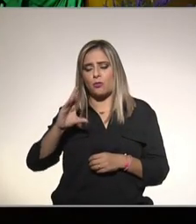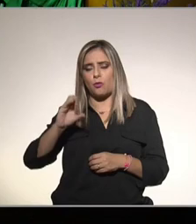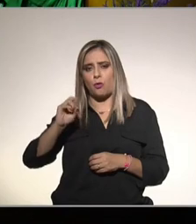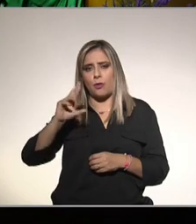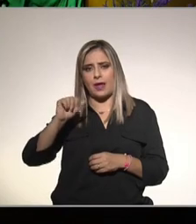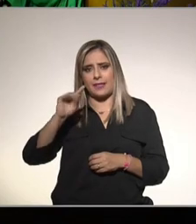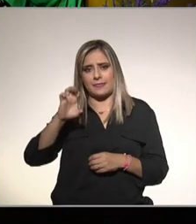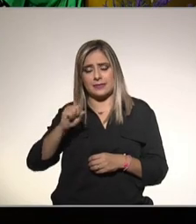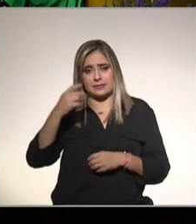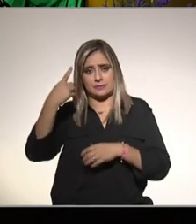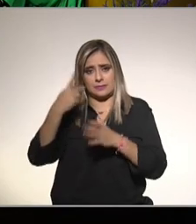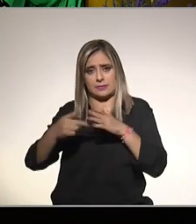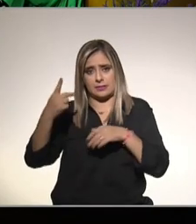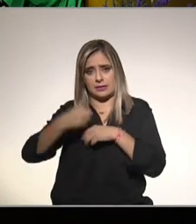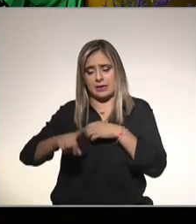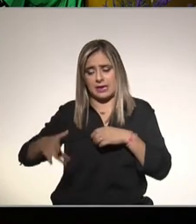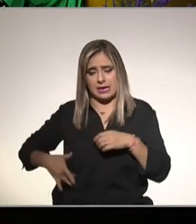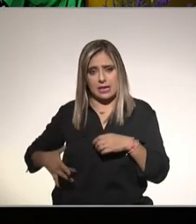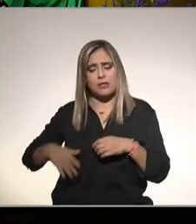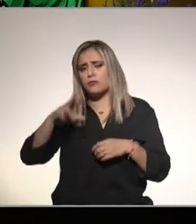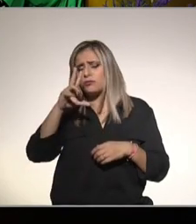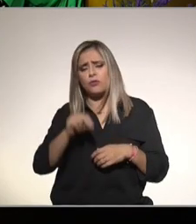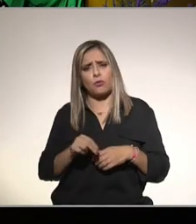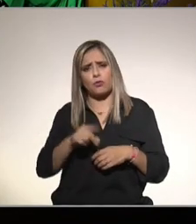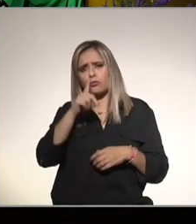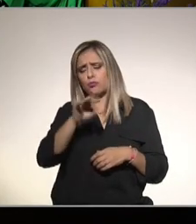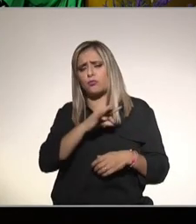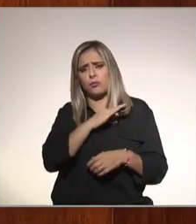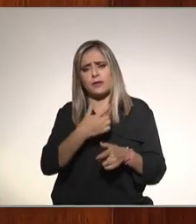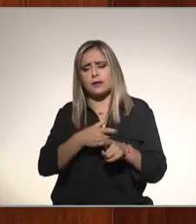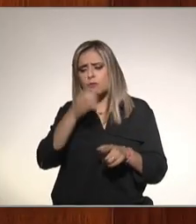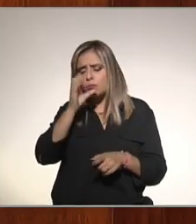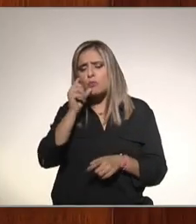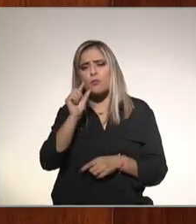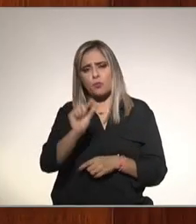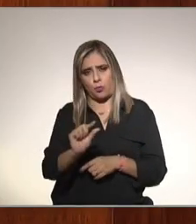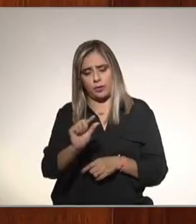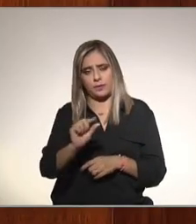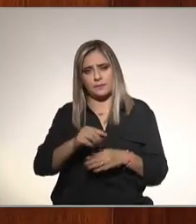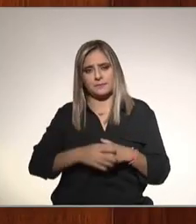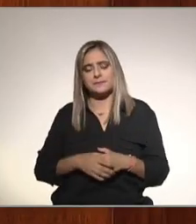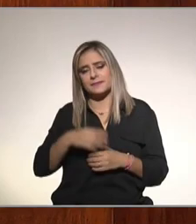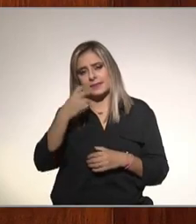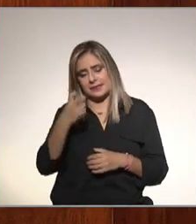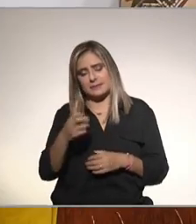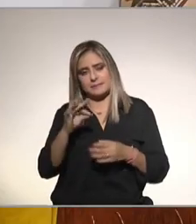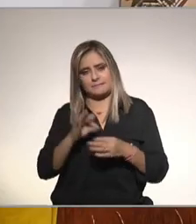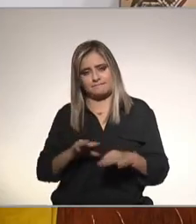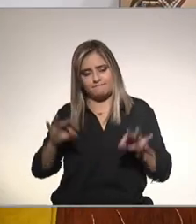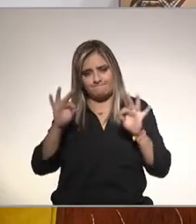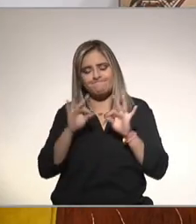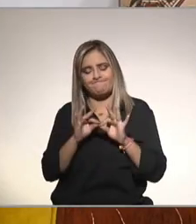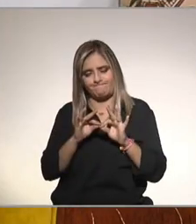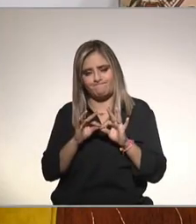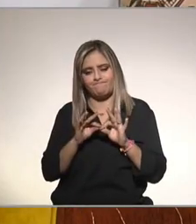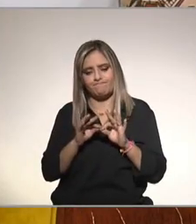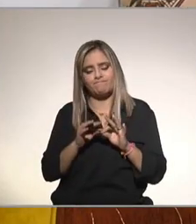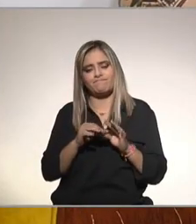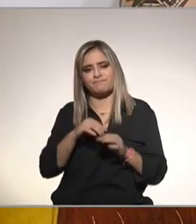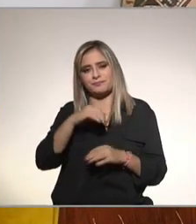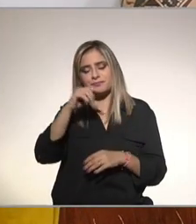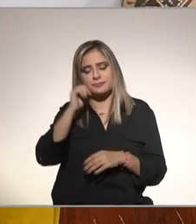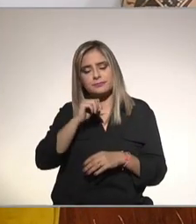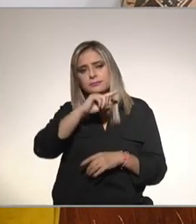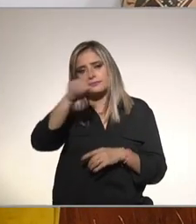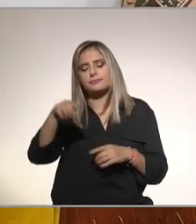hígado? no dañan el hígado pueden tomarlo moderadamente aquí está la palabra clave yo creo que en casi siempre en